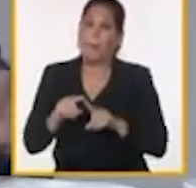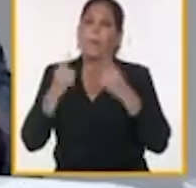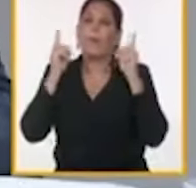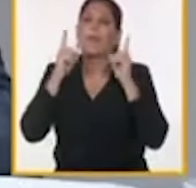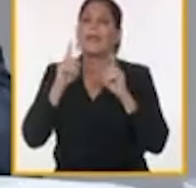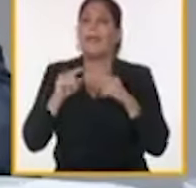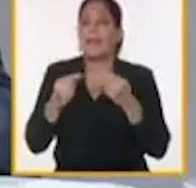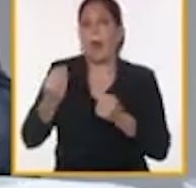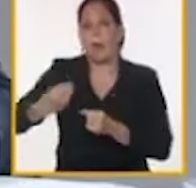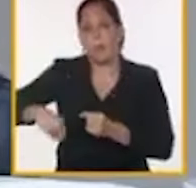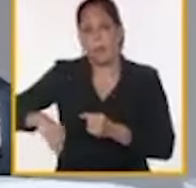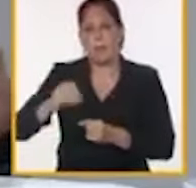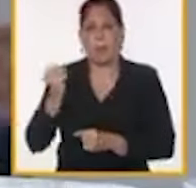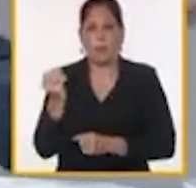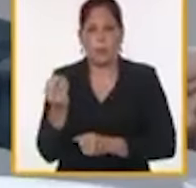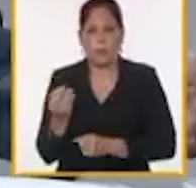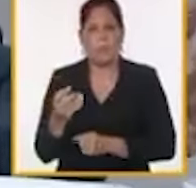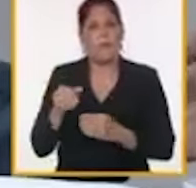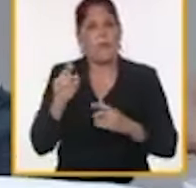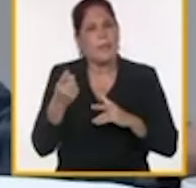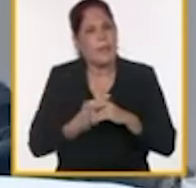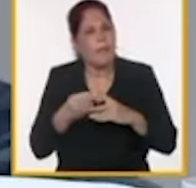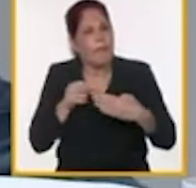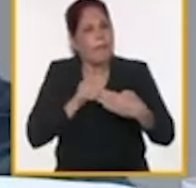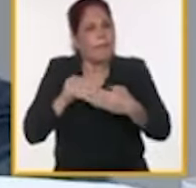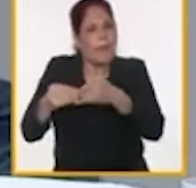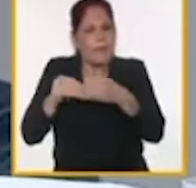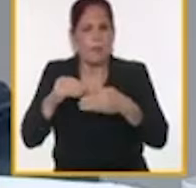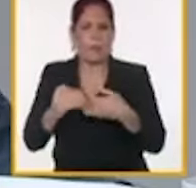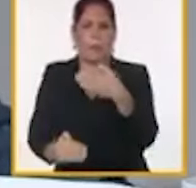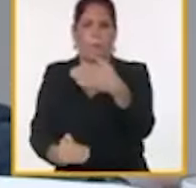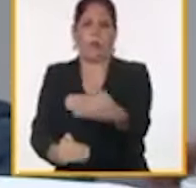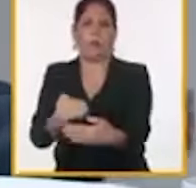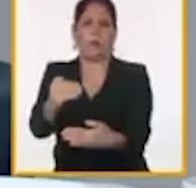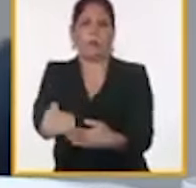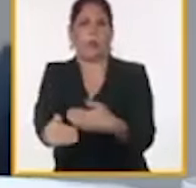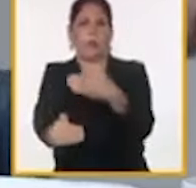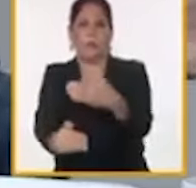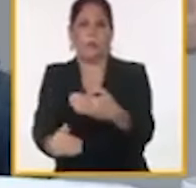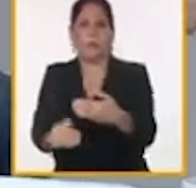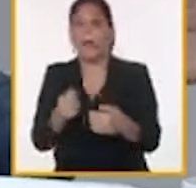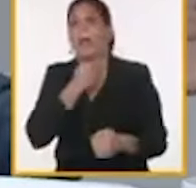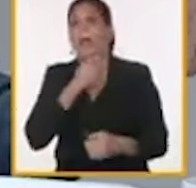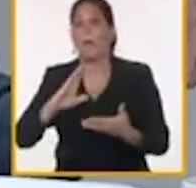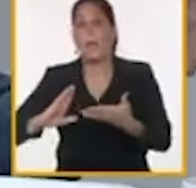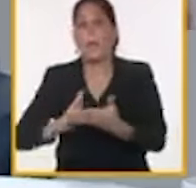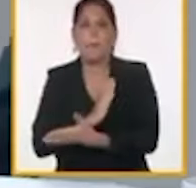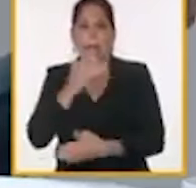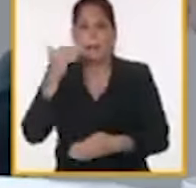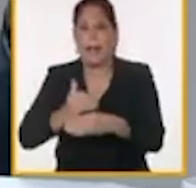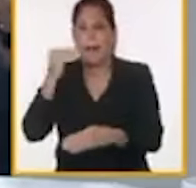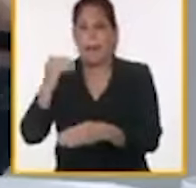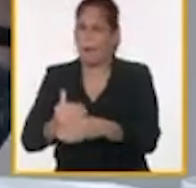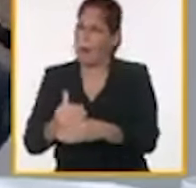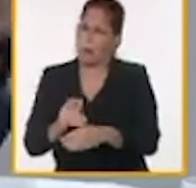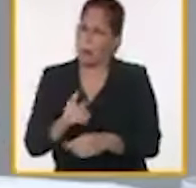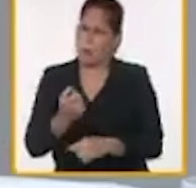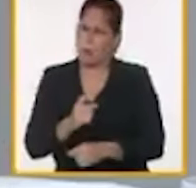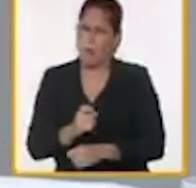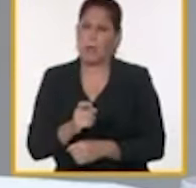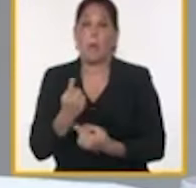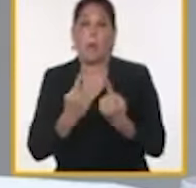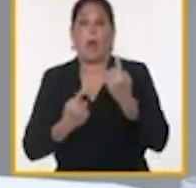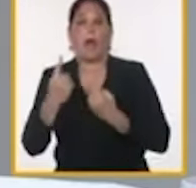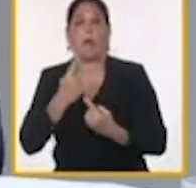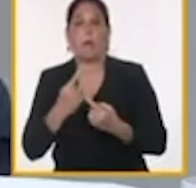oportunidades y flexibilizar, simplificar procedimientos, eliminar y contrarrestar causas y condiciones de irregularidades